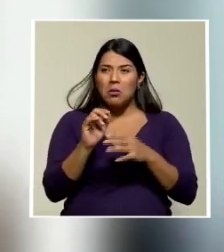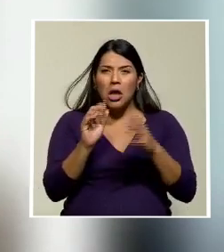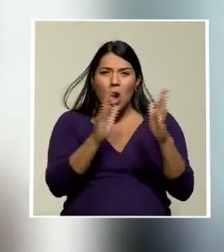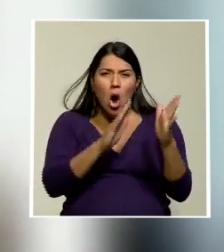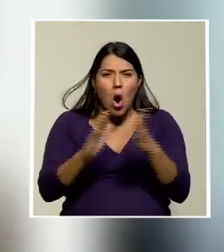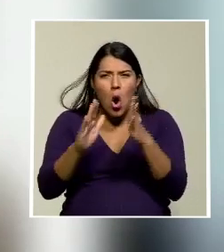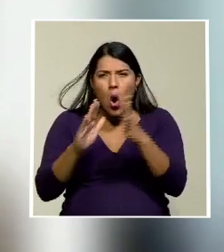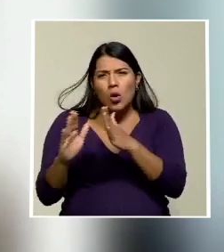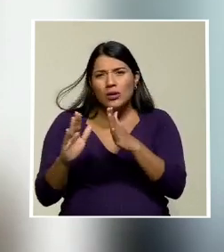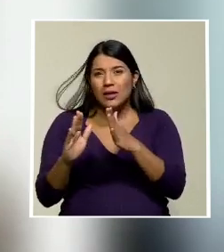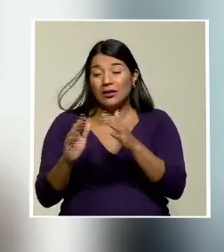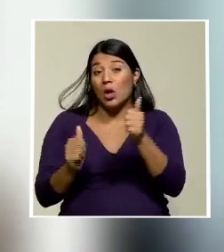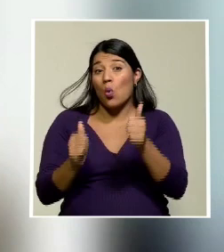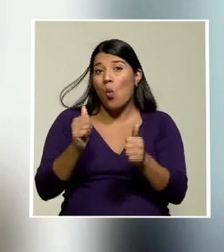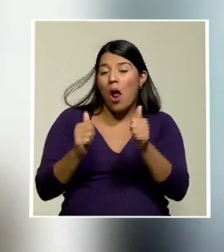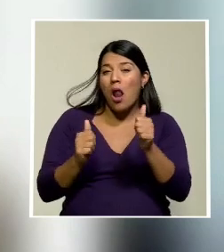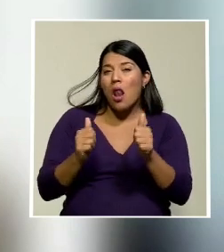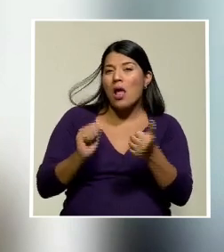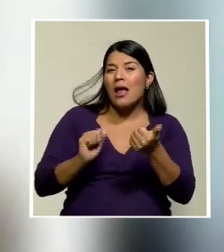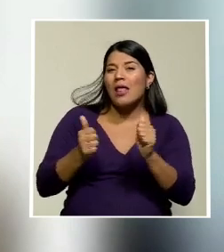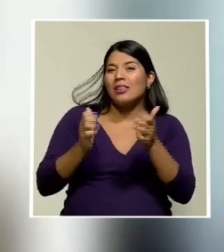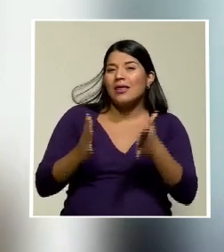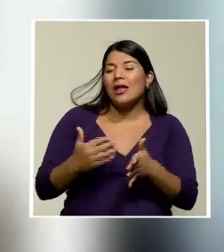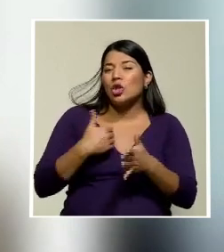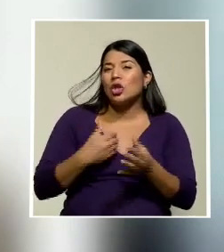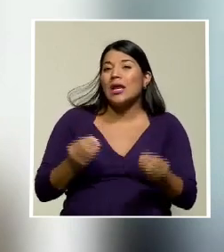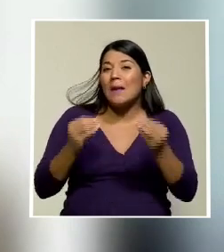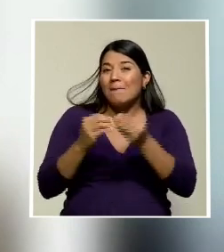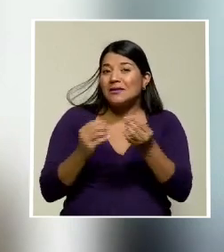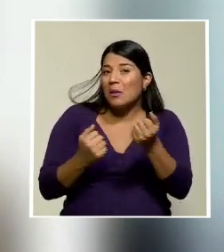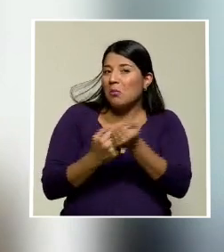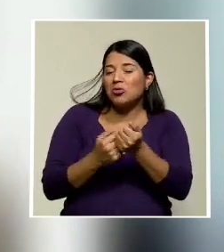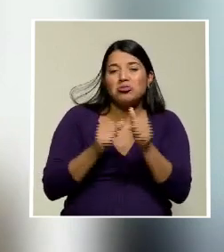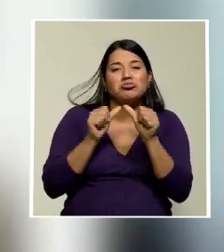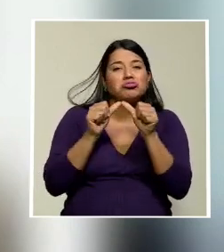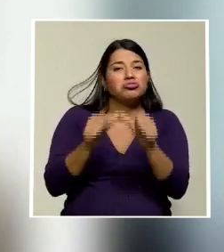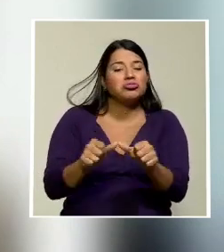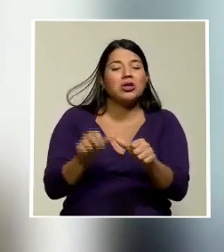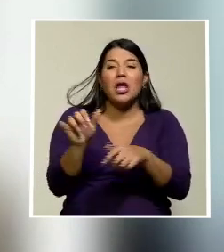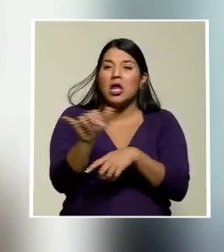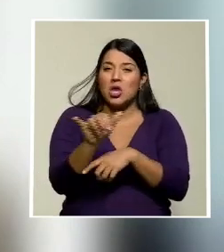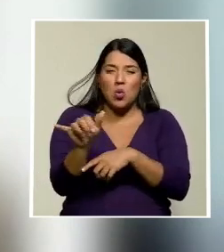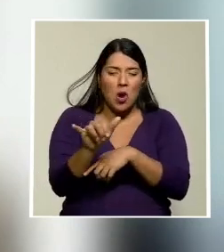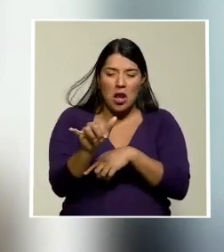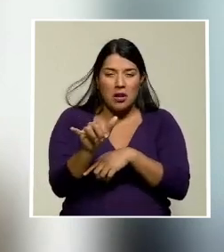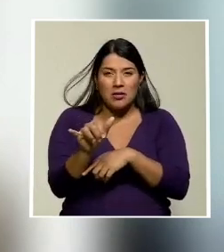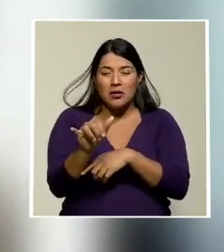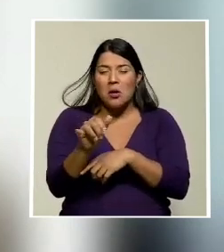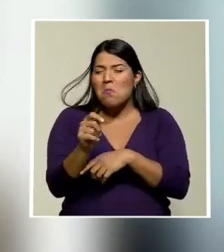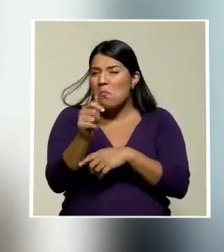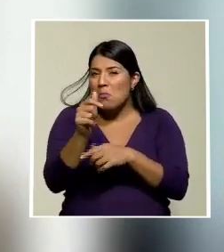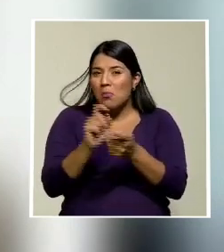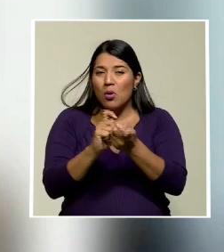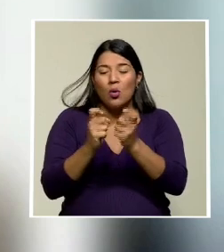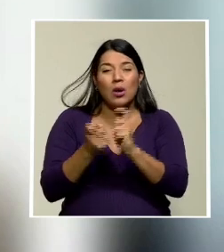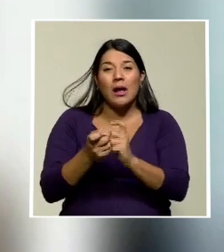una mayor variación y tal vez unos márgenes de